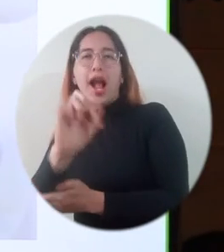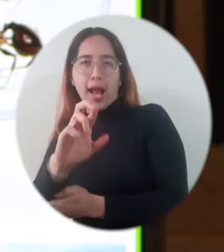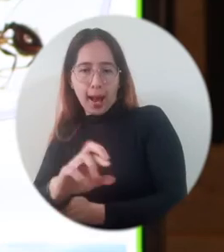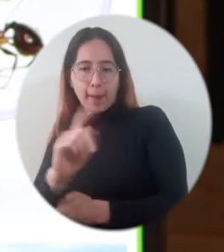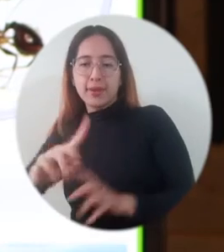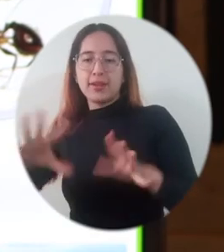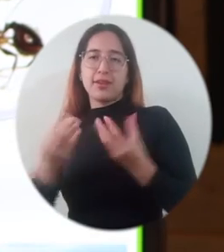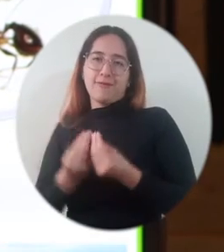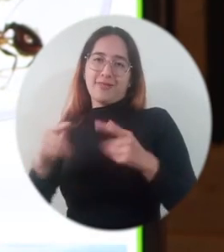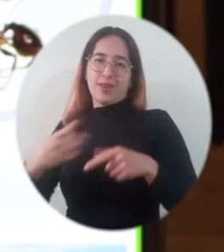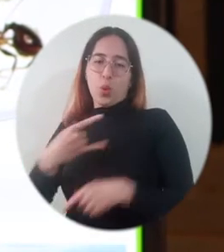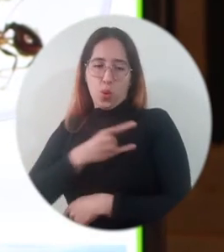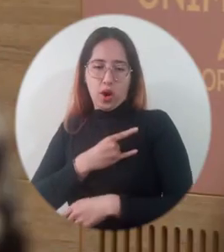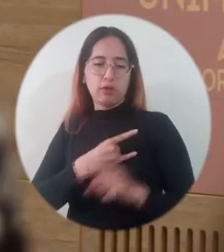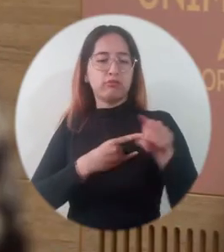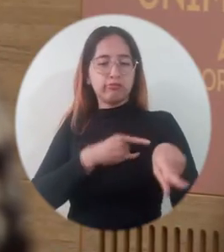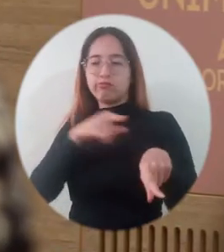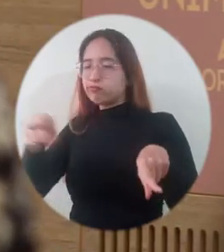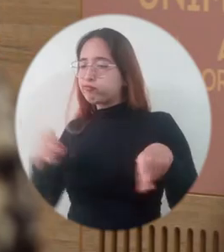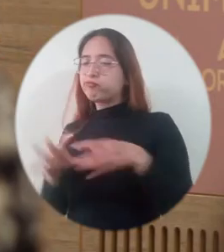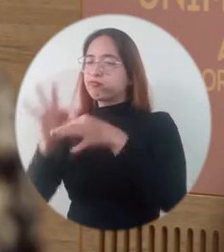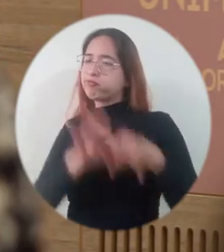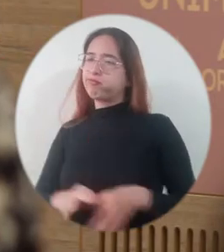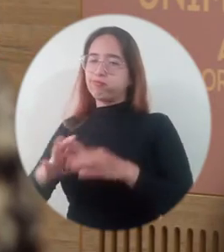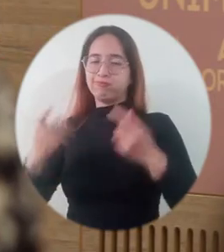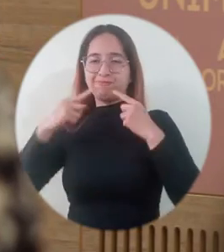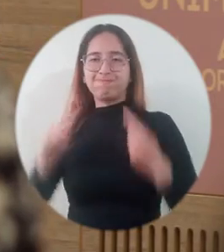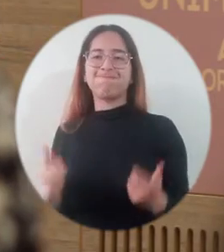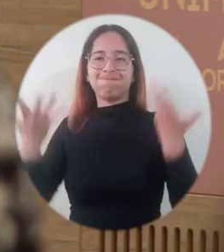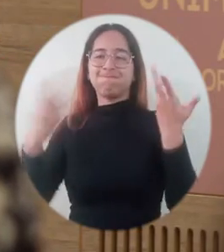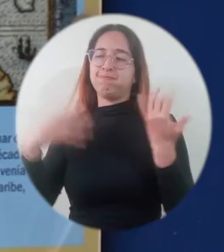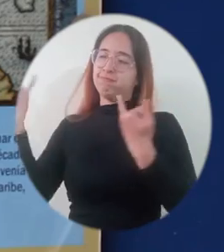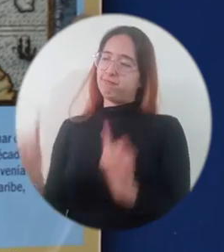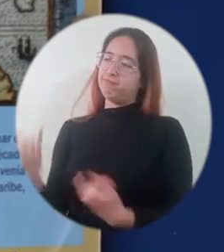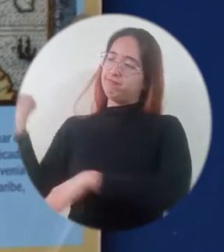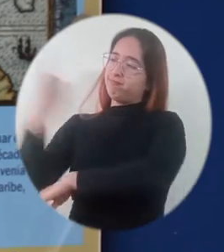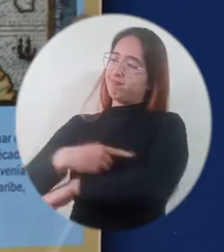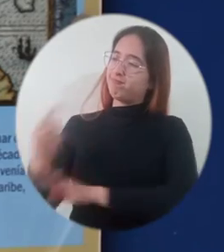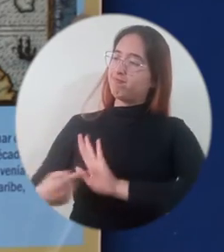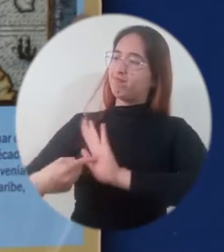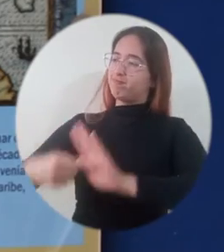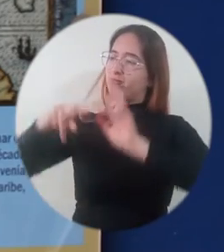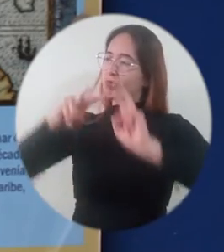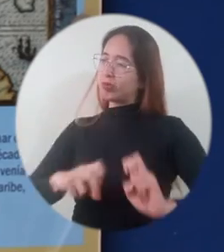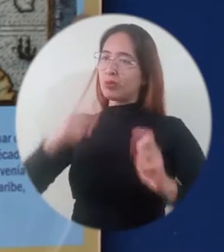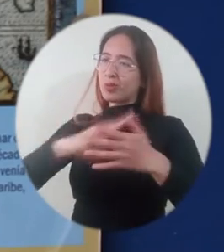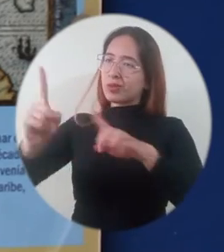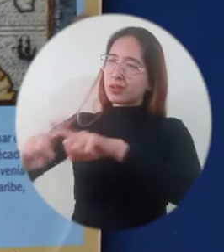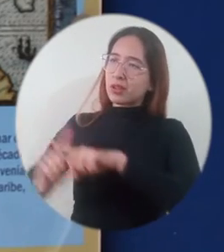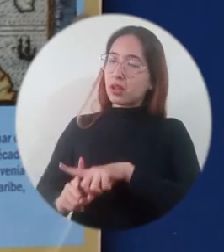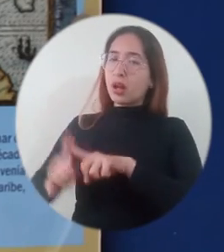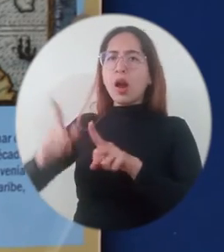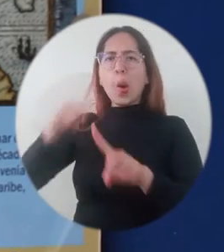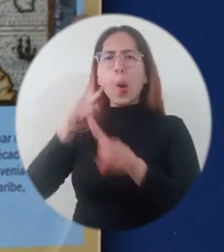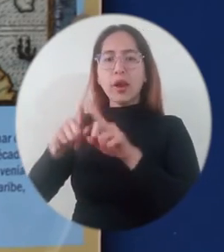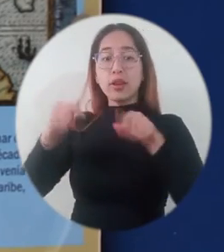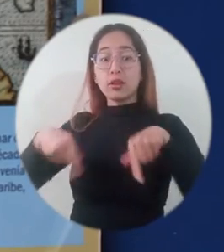Conservación de Aguas y Tierras, Procat y esta Casa de Estudios Superiores. Estos espacios permiten que